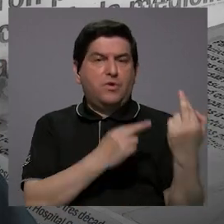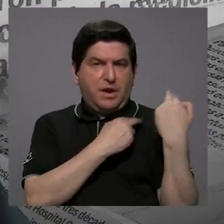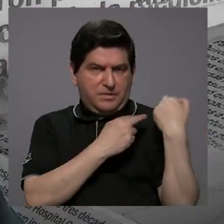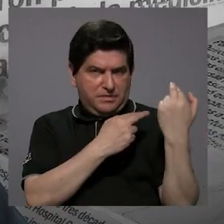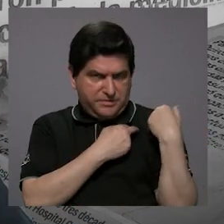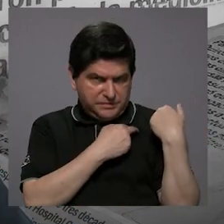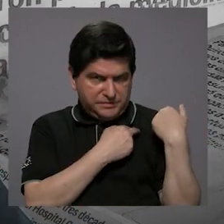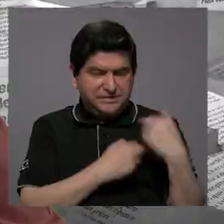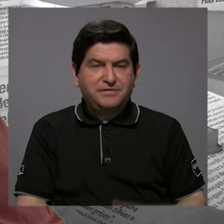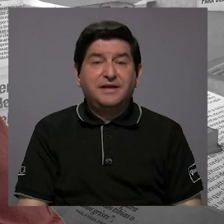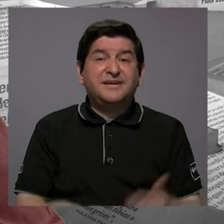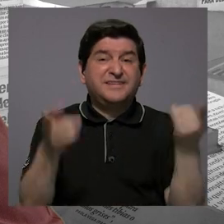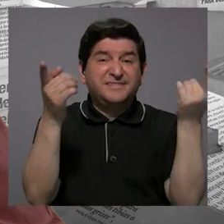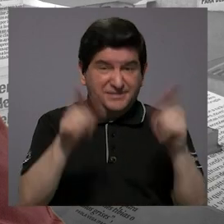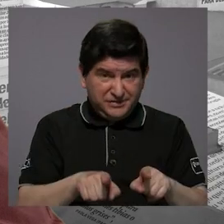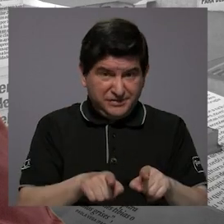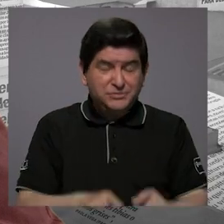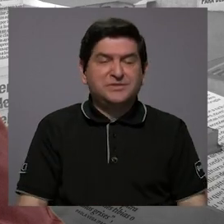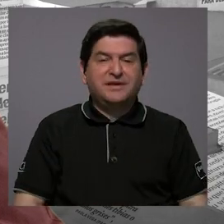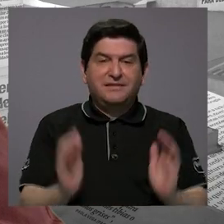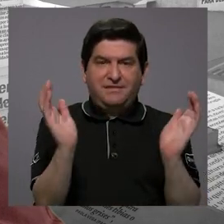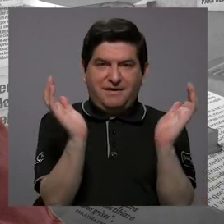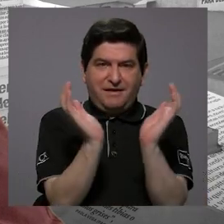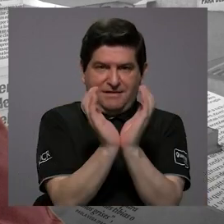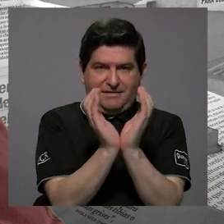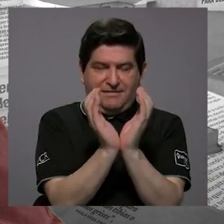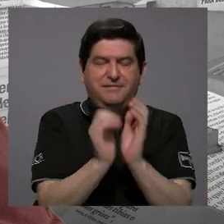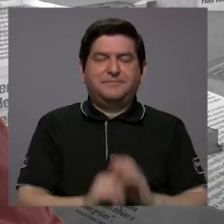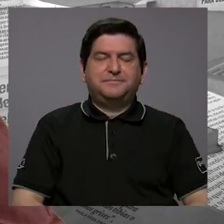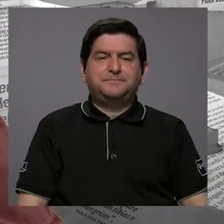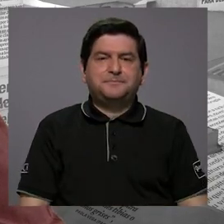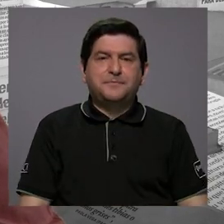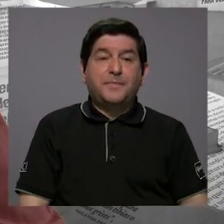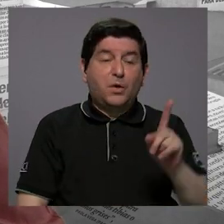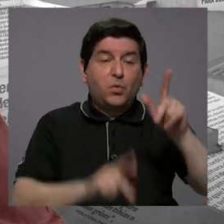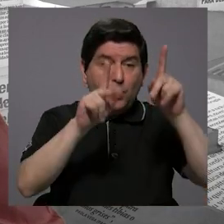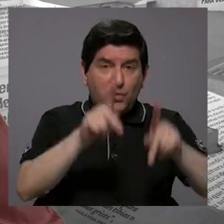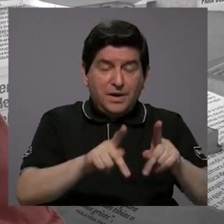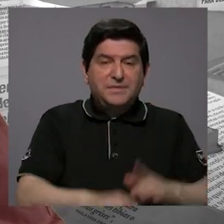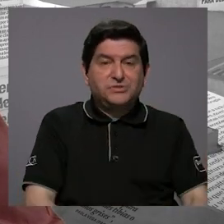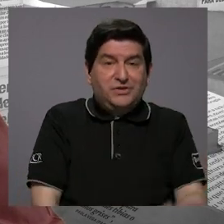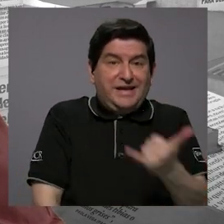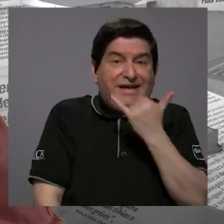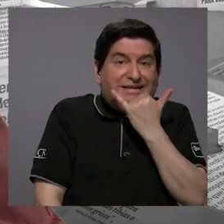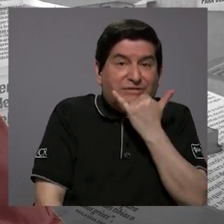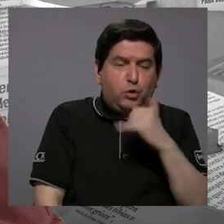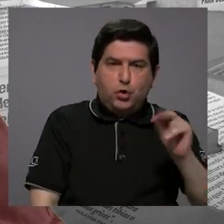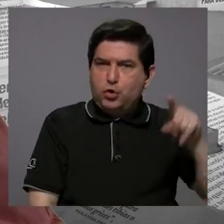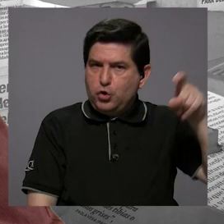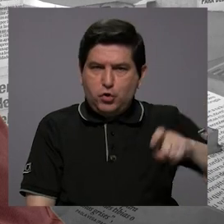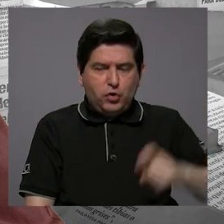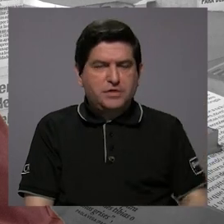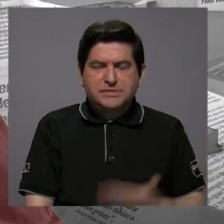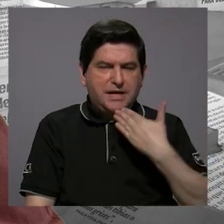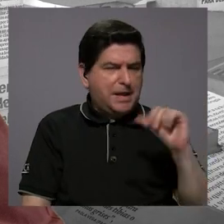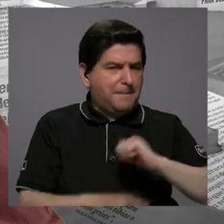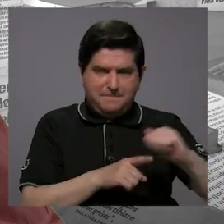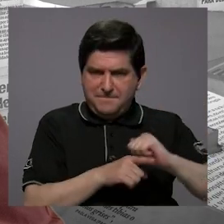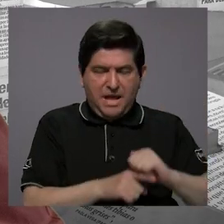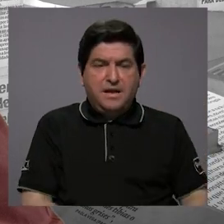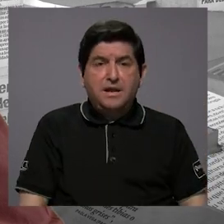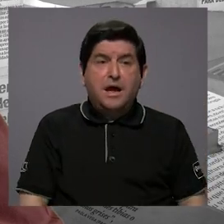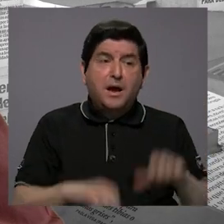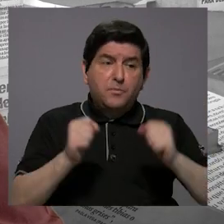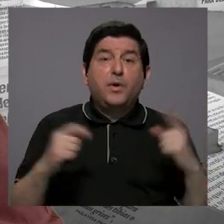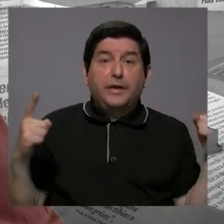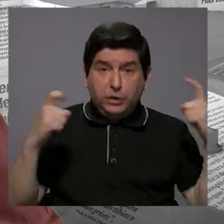responsabilidad? Lo que pasa es que en la caja, cuando alguien comete algún error, no necesariamente una malpraxis, porque pueden